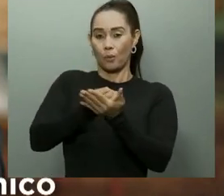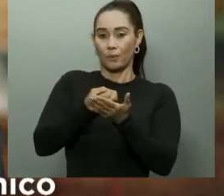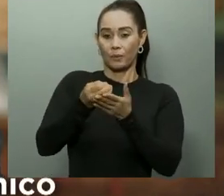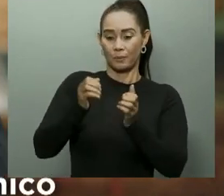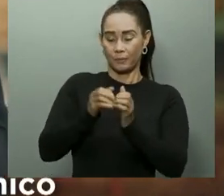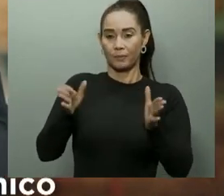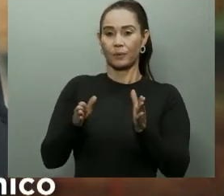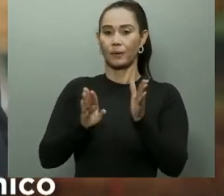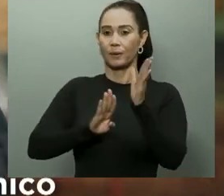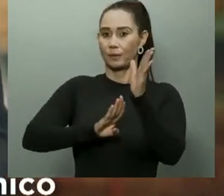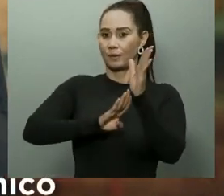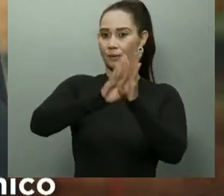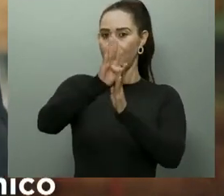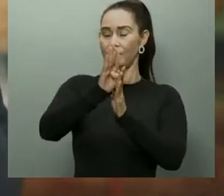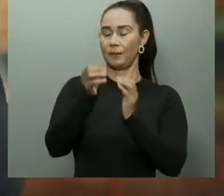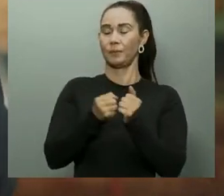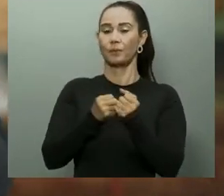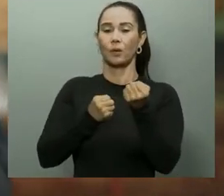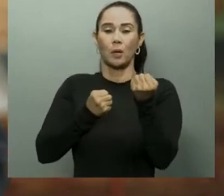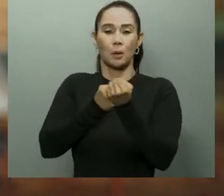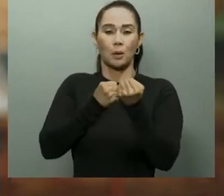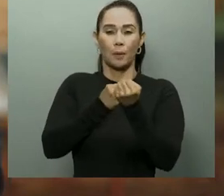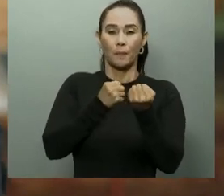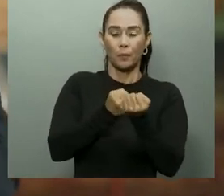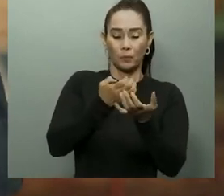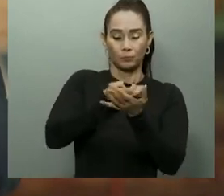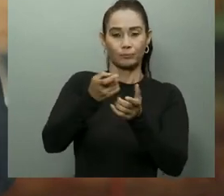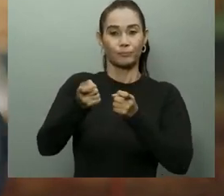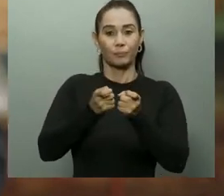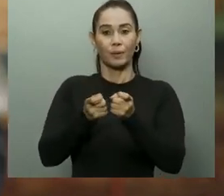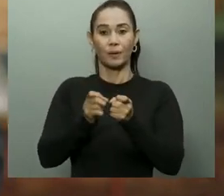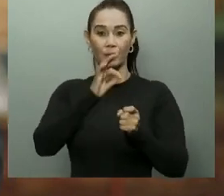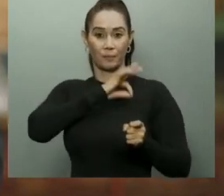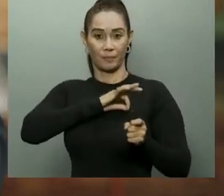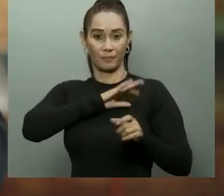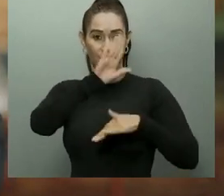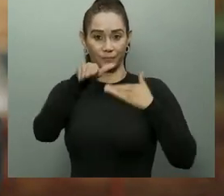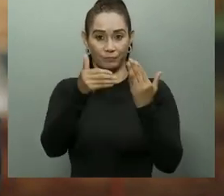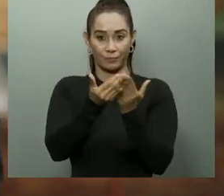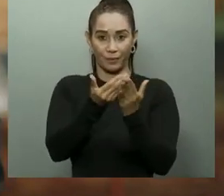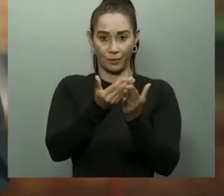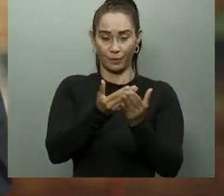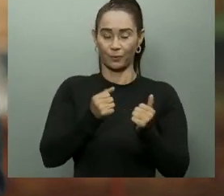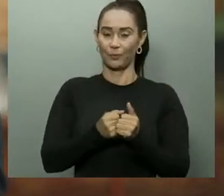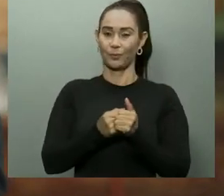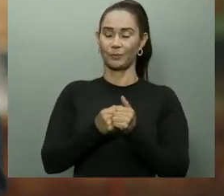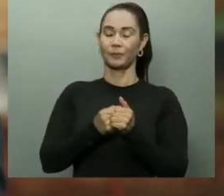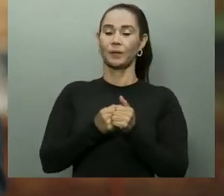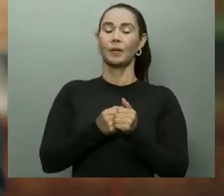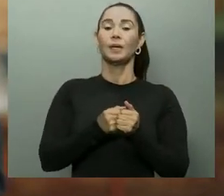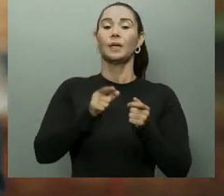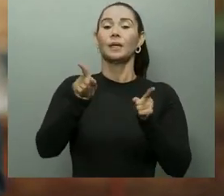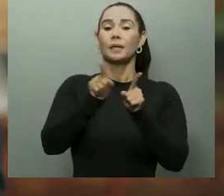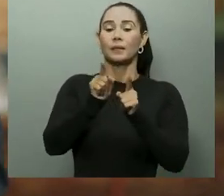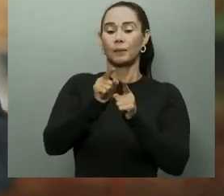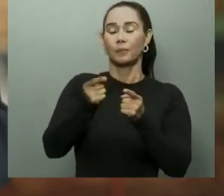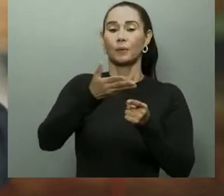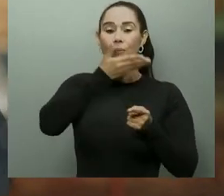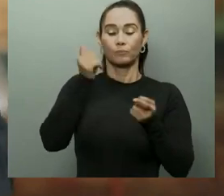que genera un crecimiento económico que llegue a todos y con una mejora de la red de servicios públicos.